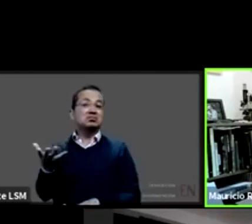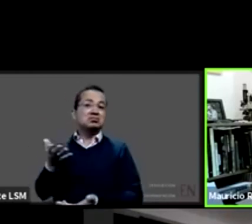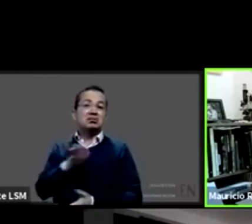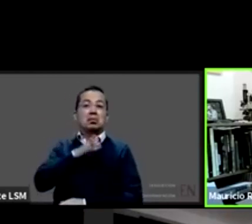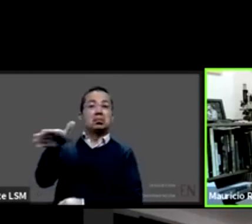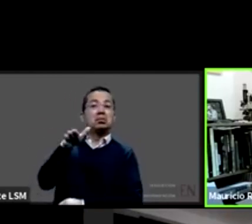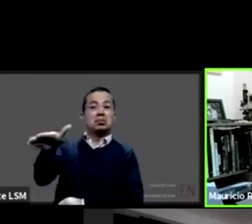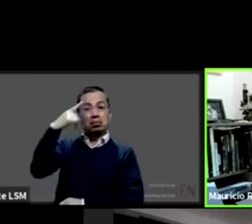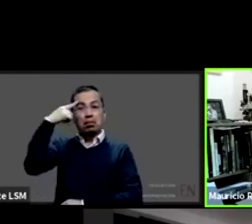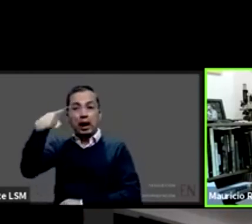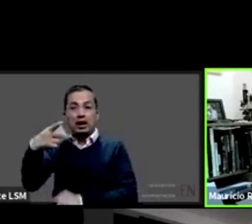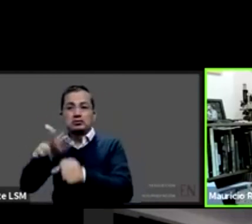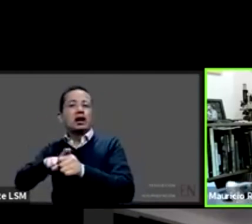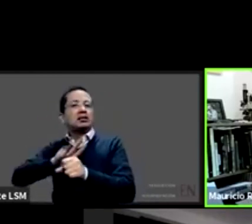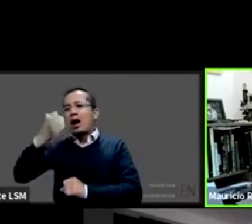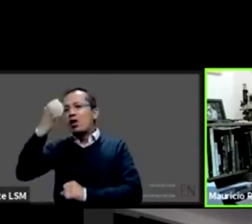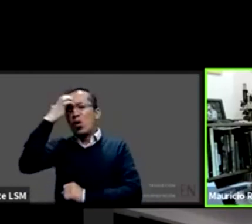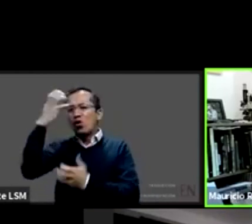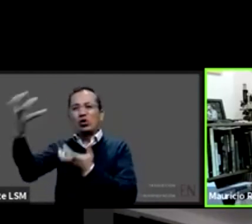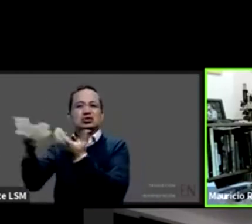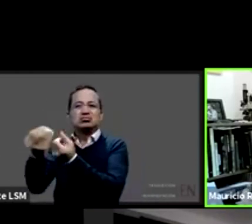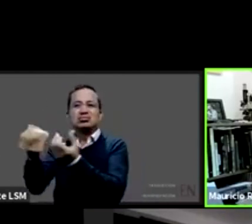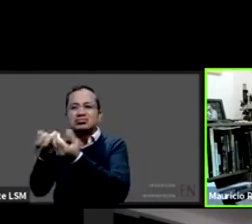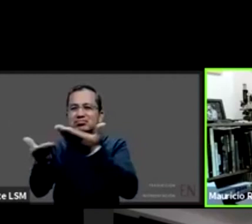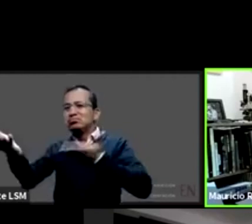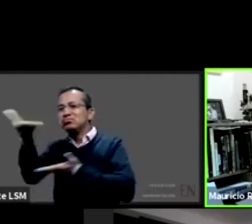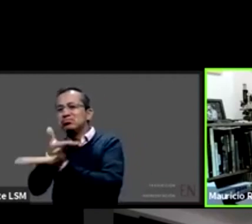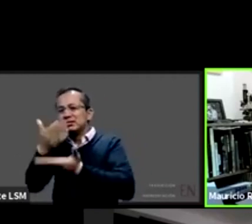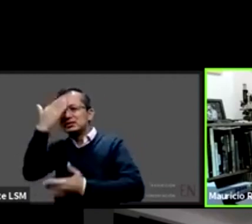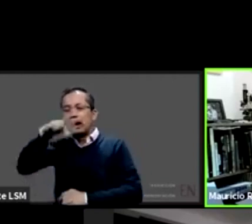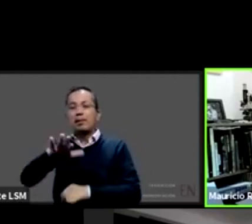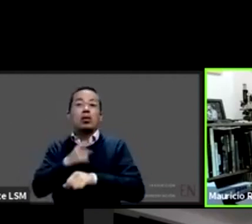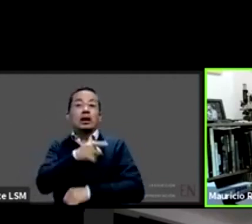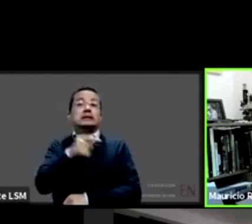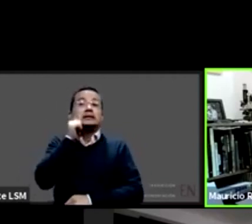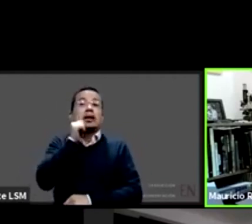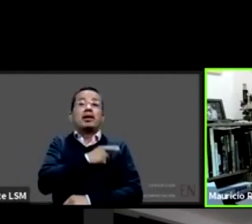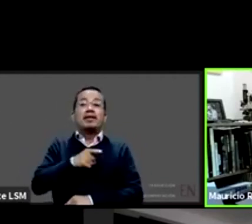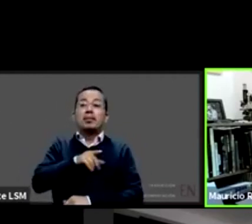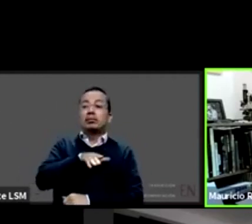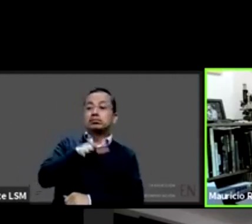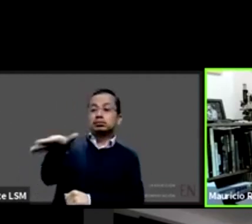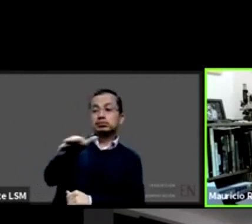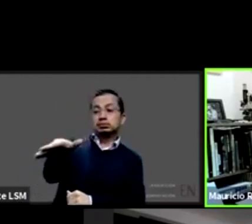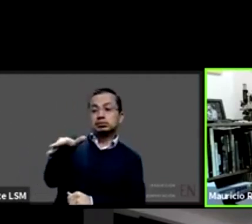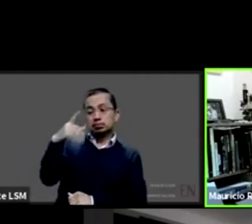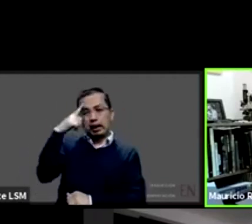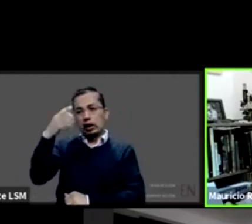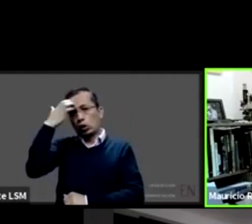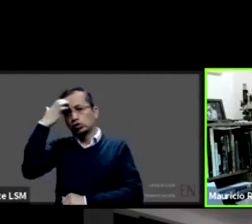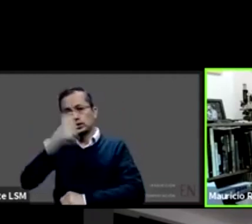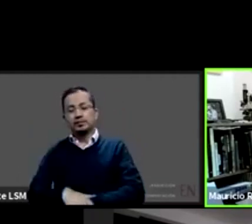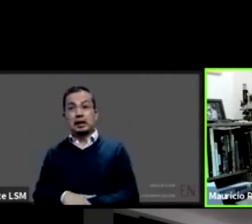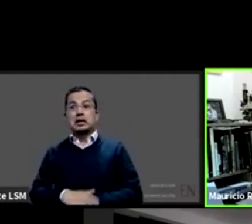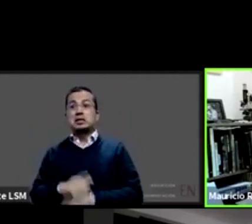tienen contacto con muchos servicios de las instituciones no es gente que de pronto llegó y se paró enfrente